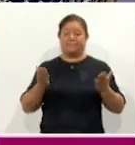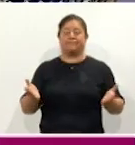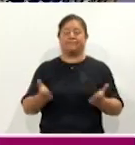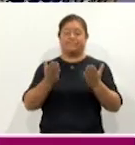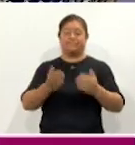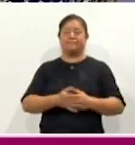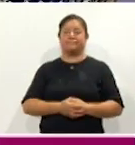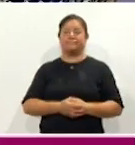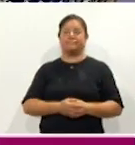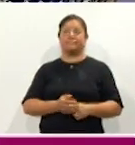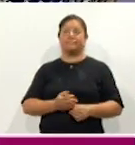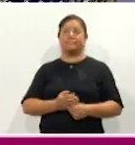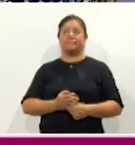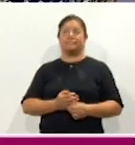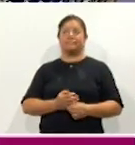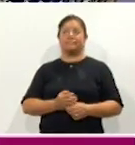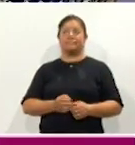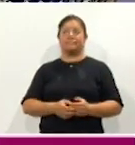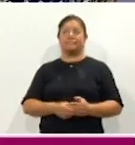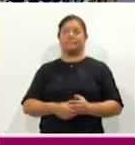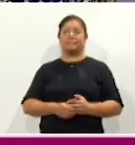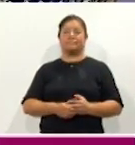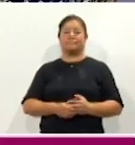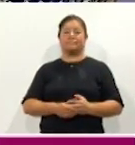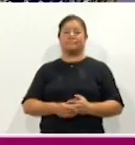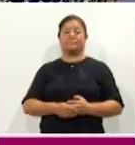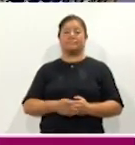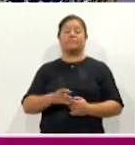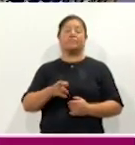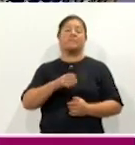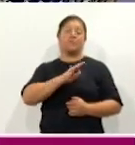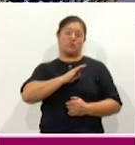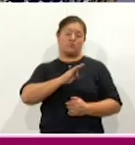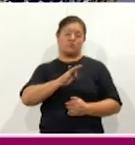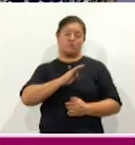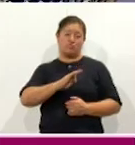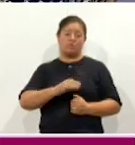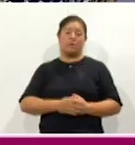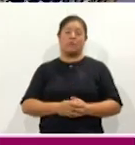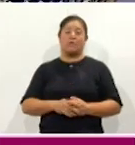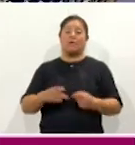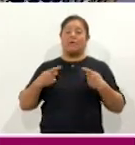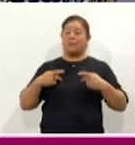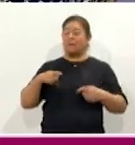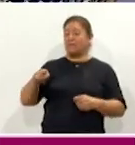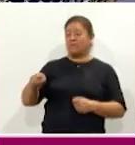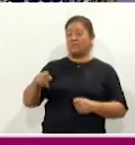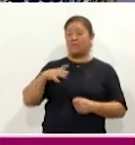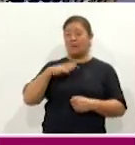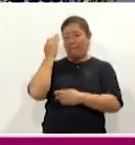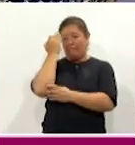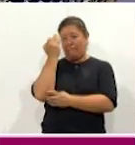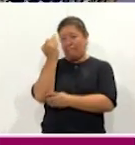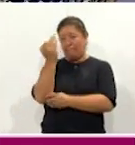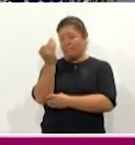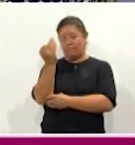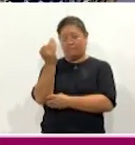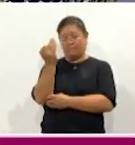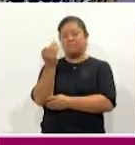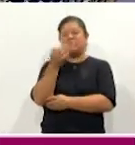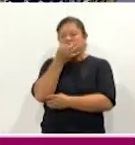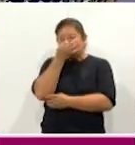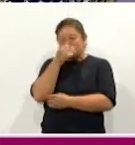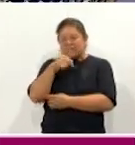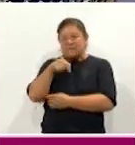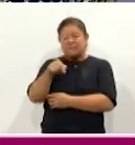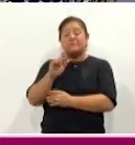permite exactamente lo que acabas de comentar, que las personas no dependan de un tiempo extenso, sino en un tiempo corto puedan